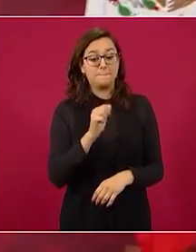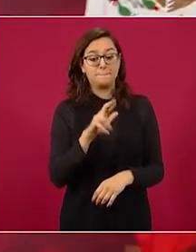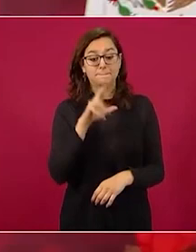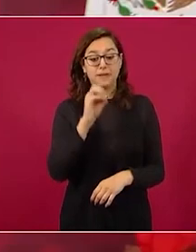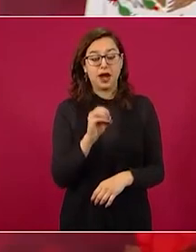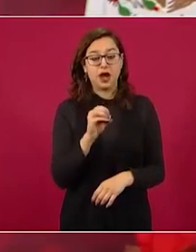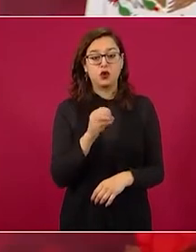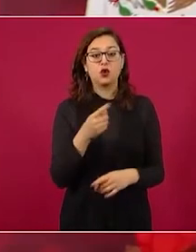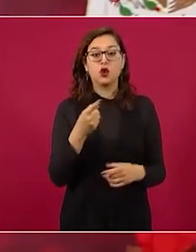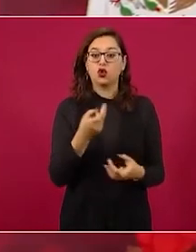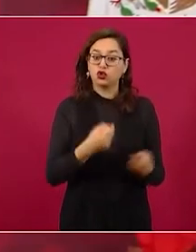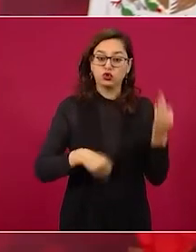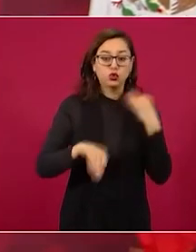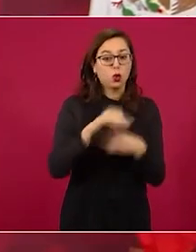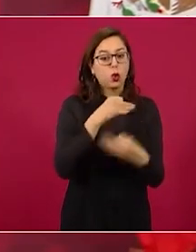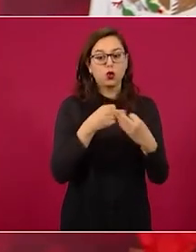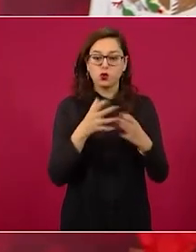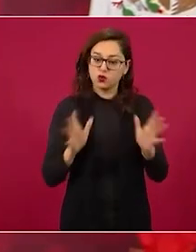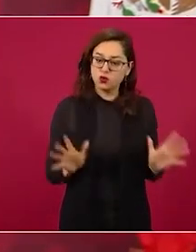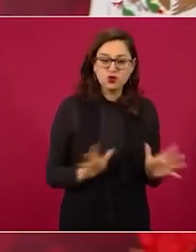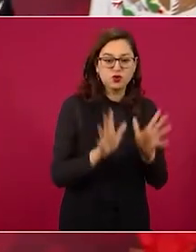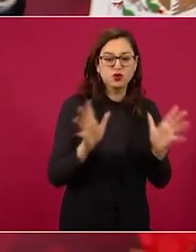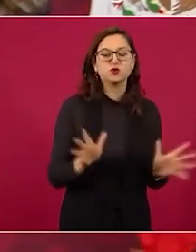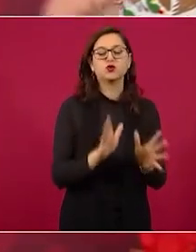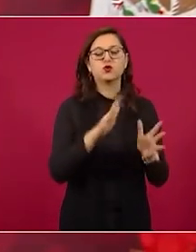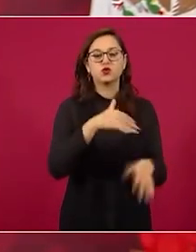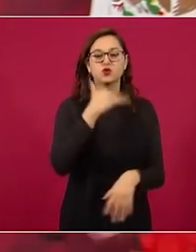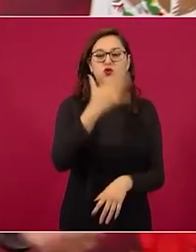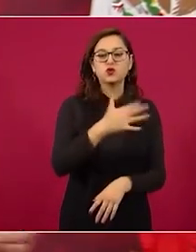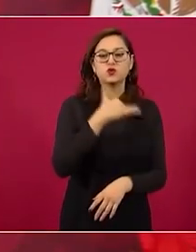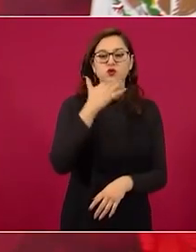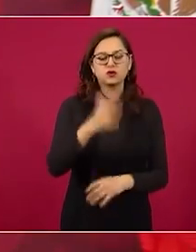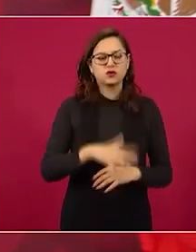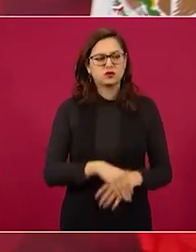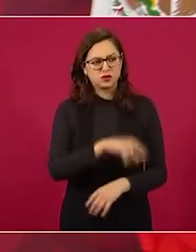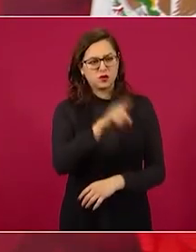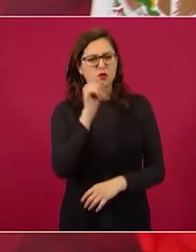de la corrupción que debería de explicar